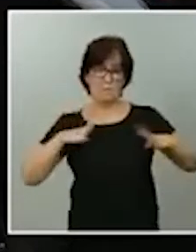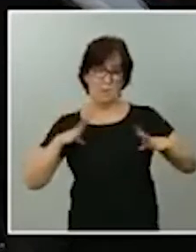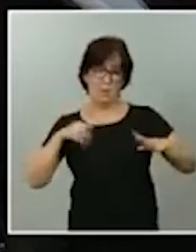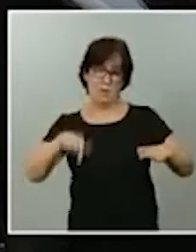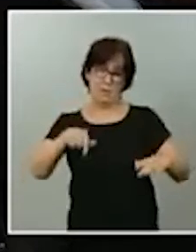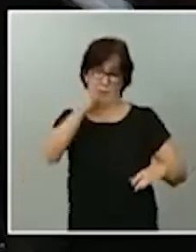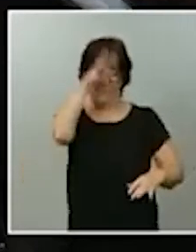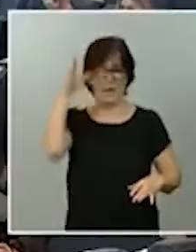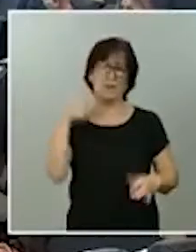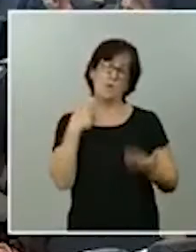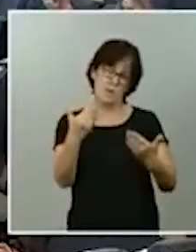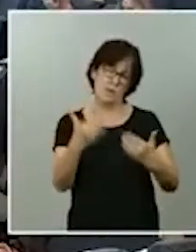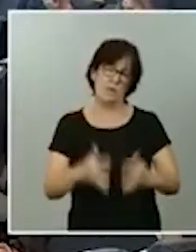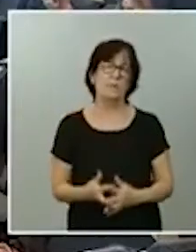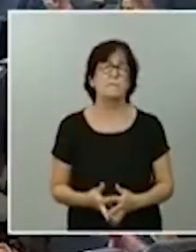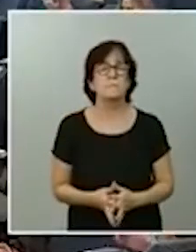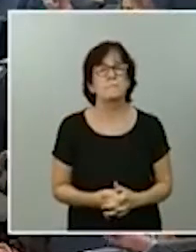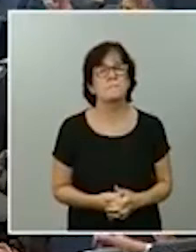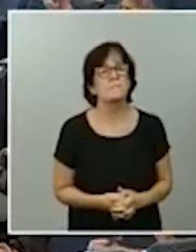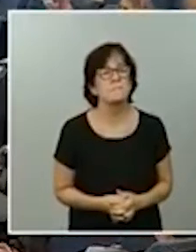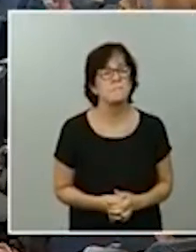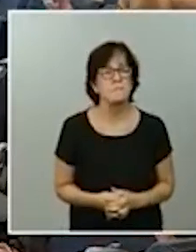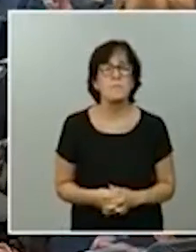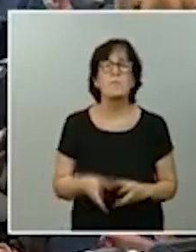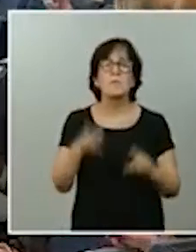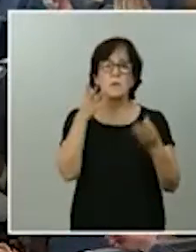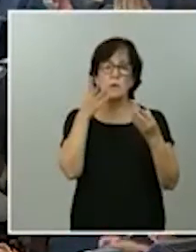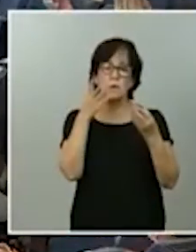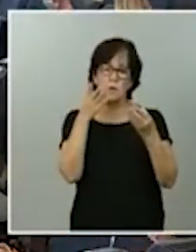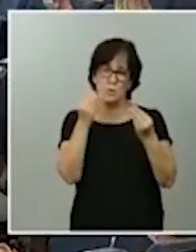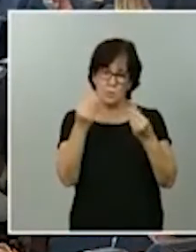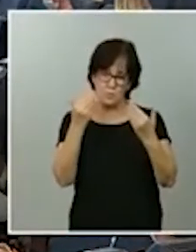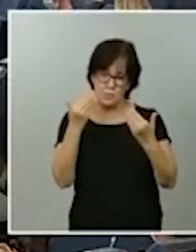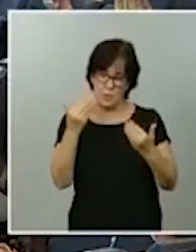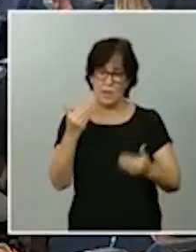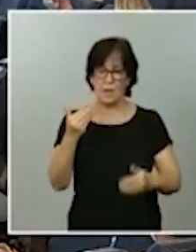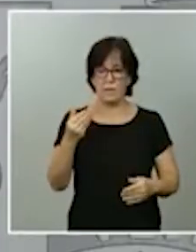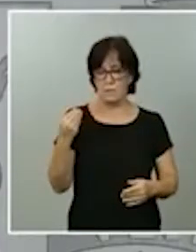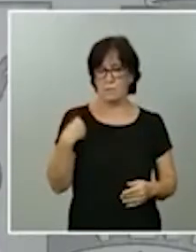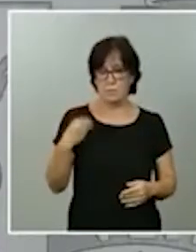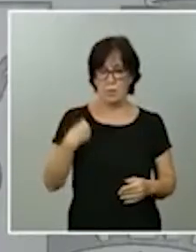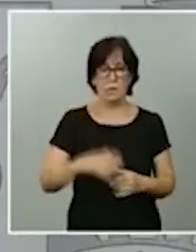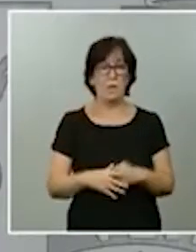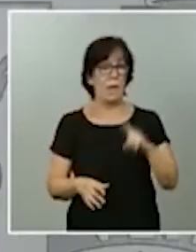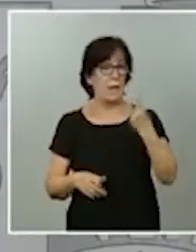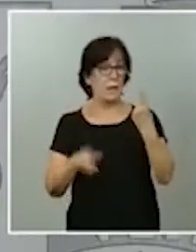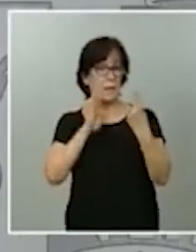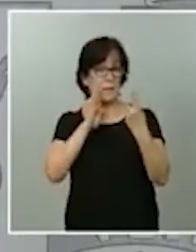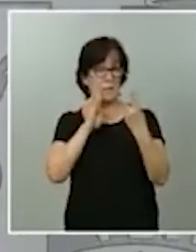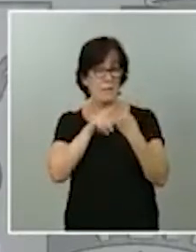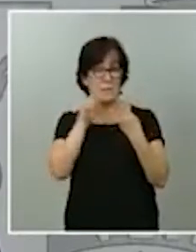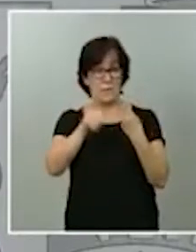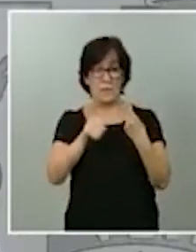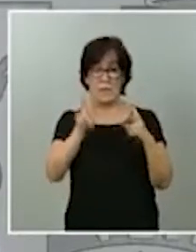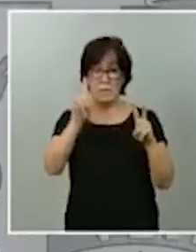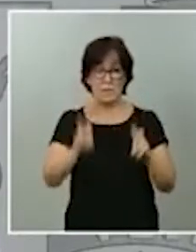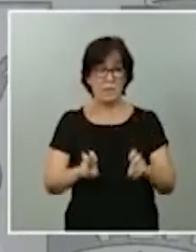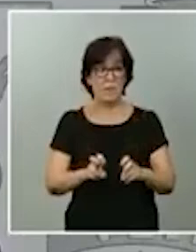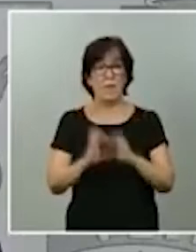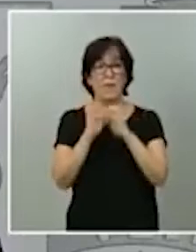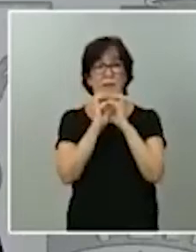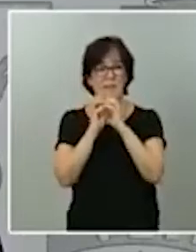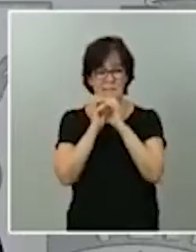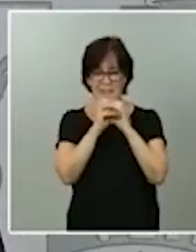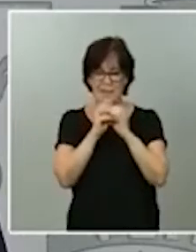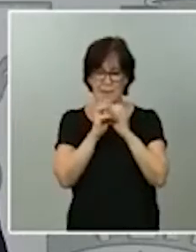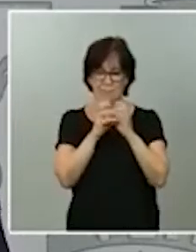Gracias. Muchas gracias, Keti, por sus preguntas. Vamos a ver, en relación con la primera de las cuestiones sobre las deliberaciones, acierta